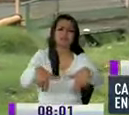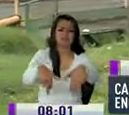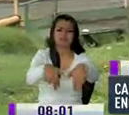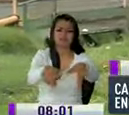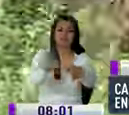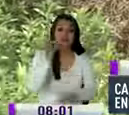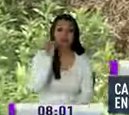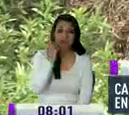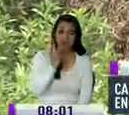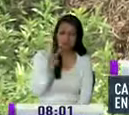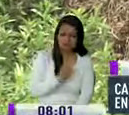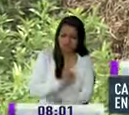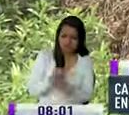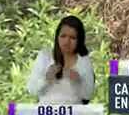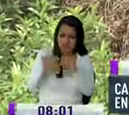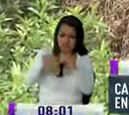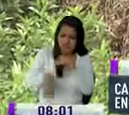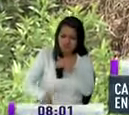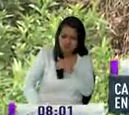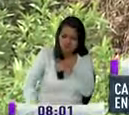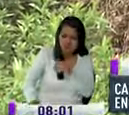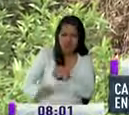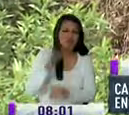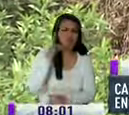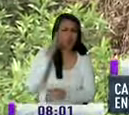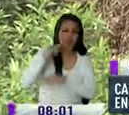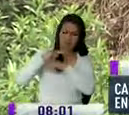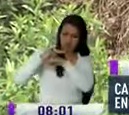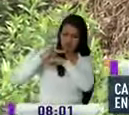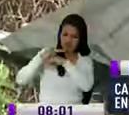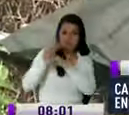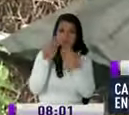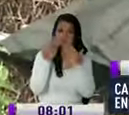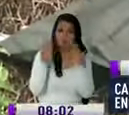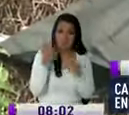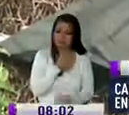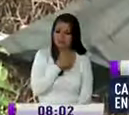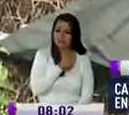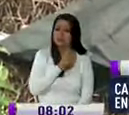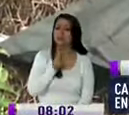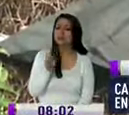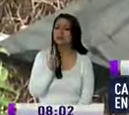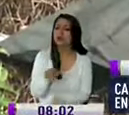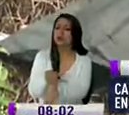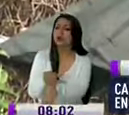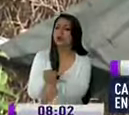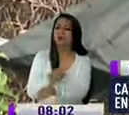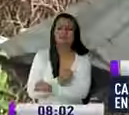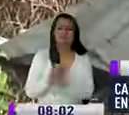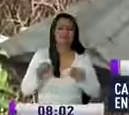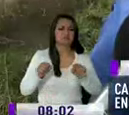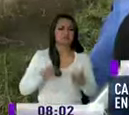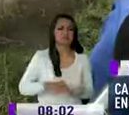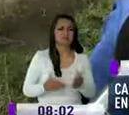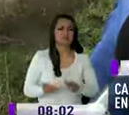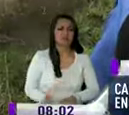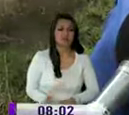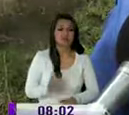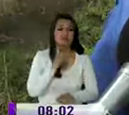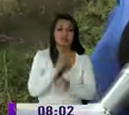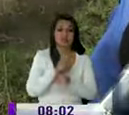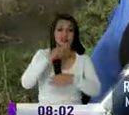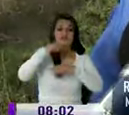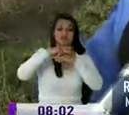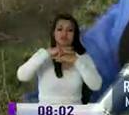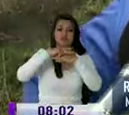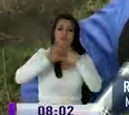filo de la quebrada estaba una persona como acostada. Sin saber de su suerte, se acercó y se topó que estaba muerta. Estaba boca abajo.